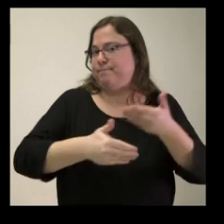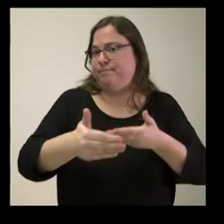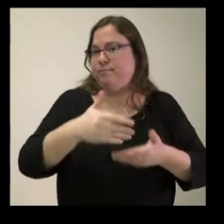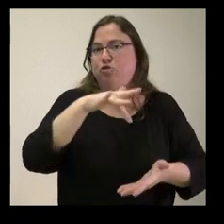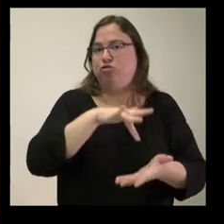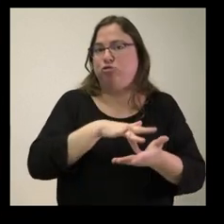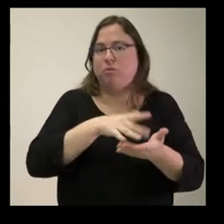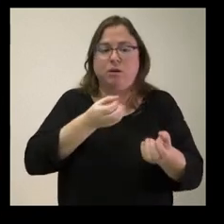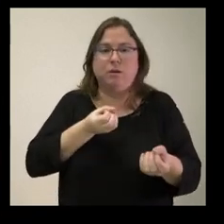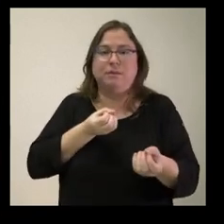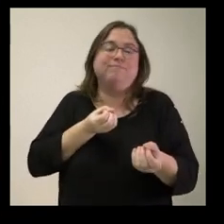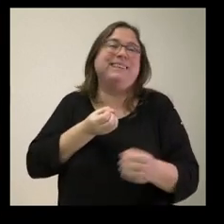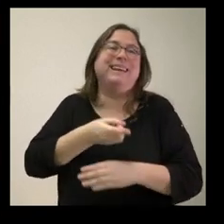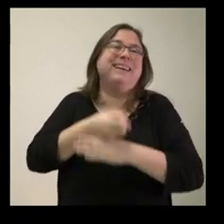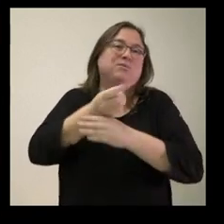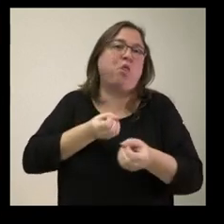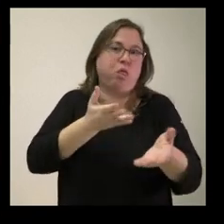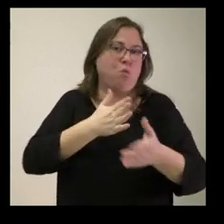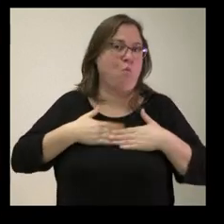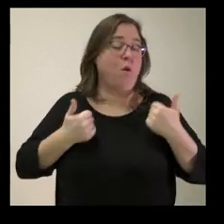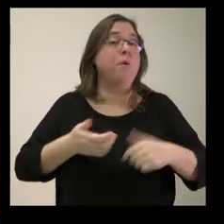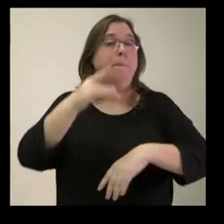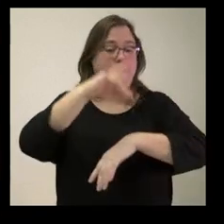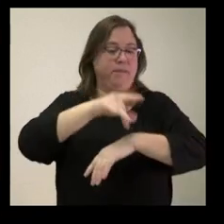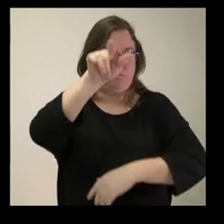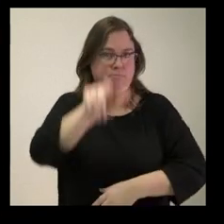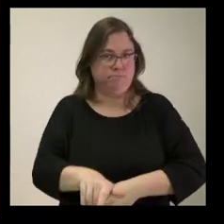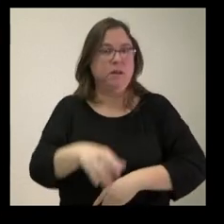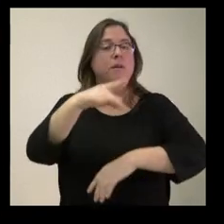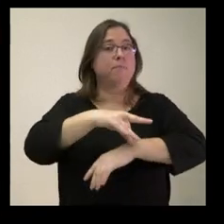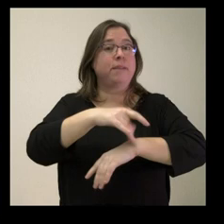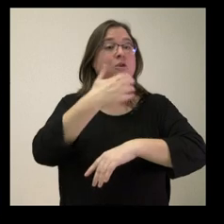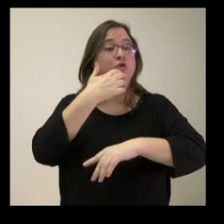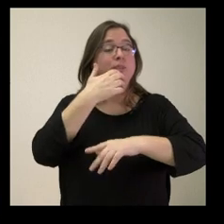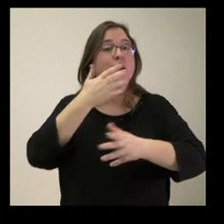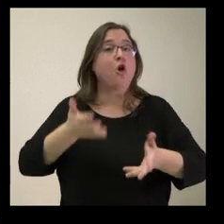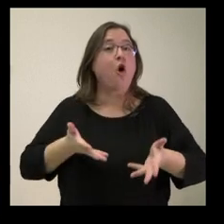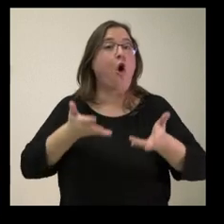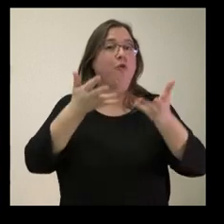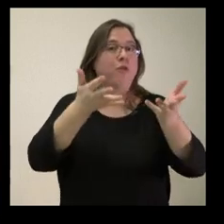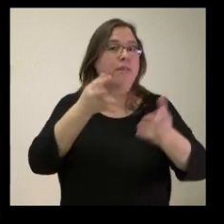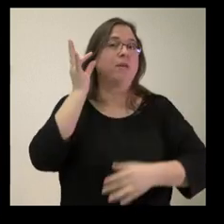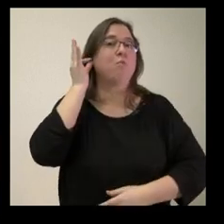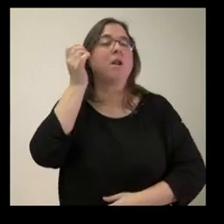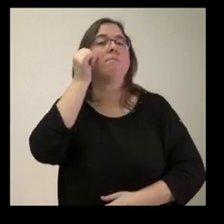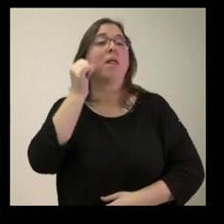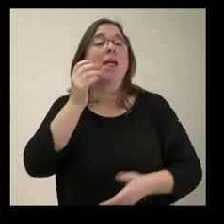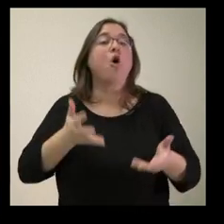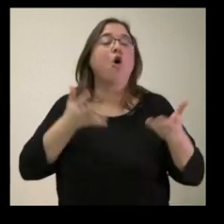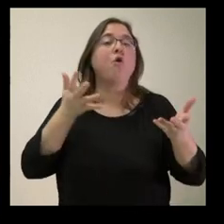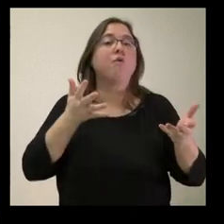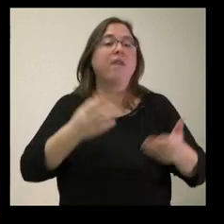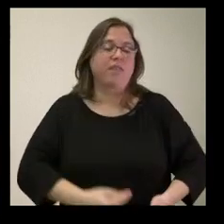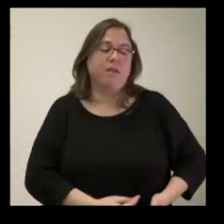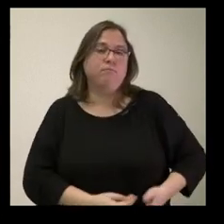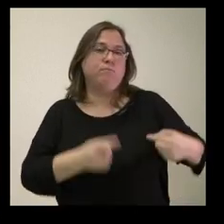instrucción o como lo quieran llamar, el médico que ofrezca a una embarazada escuchar el latido